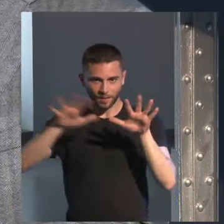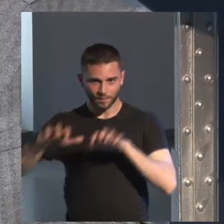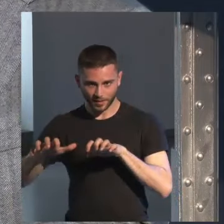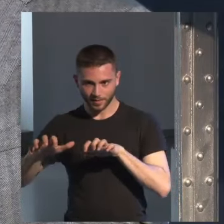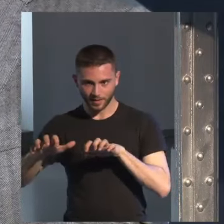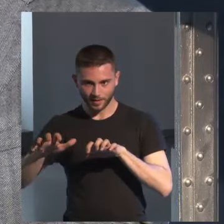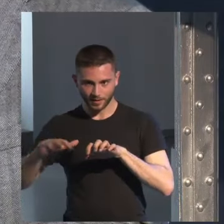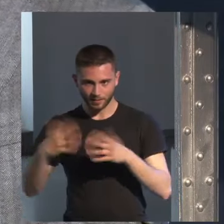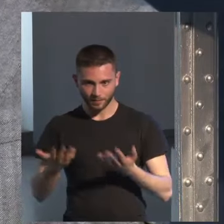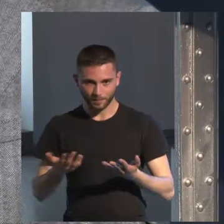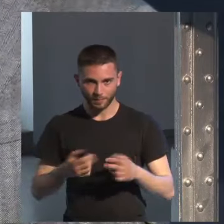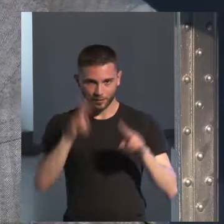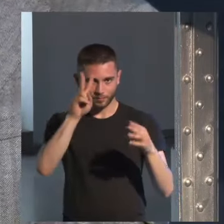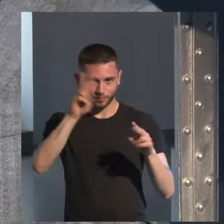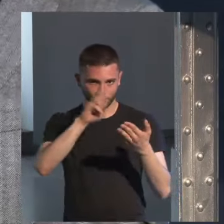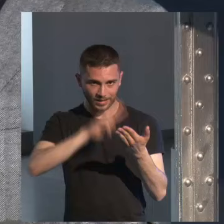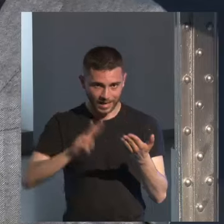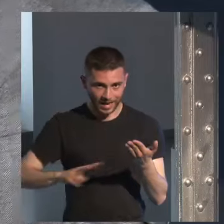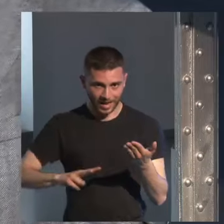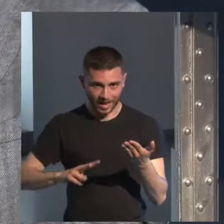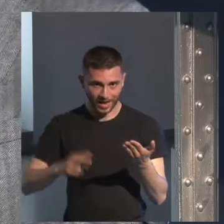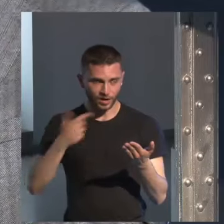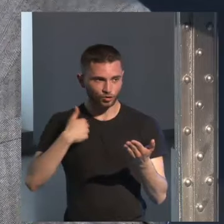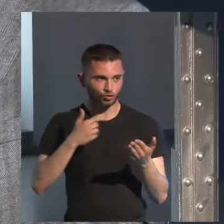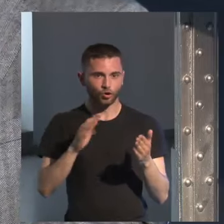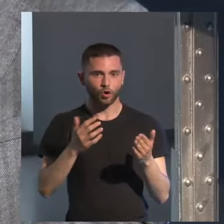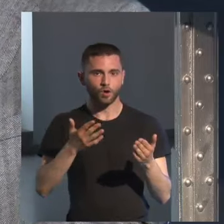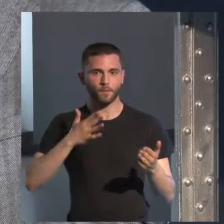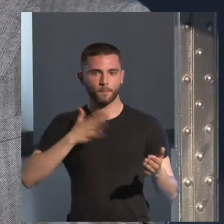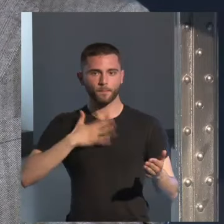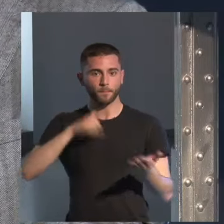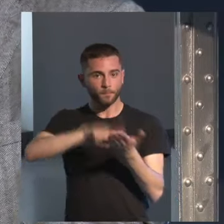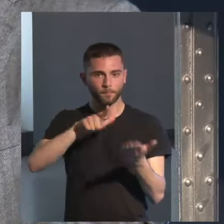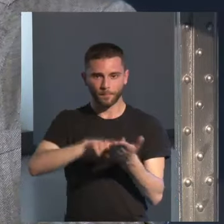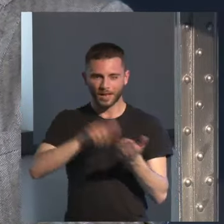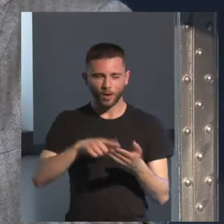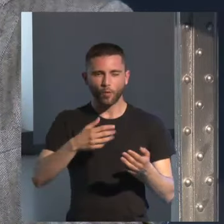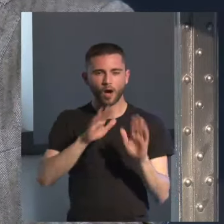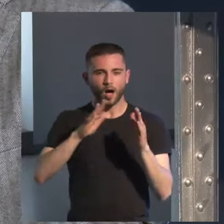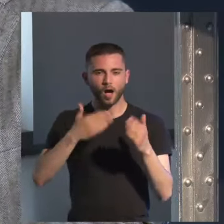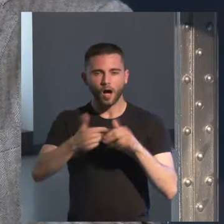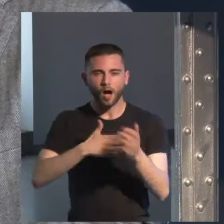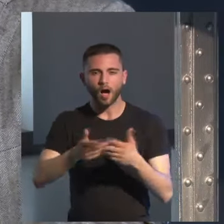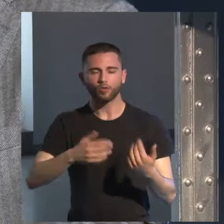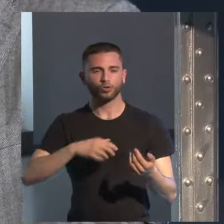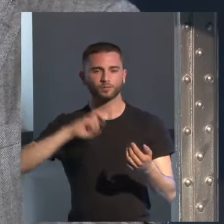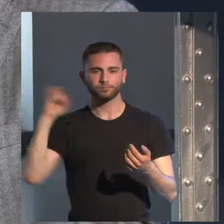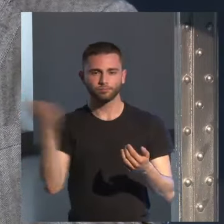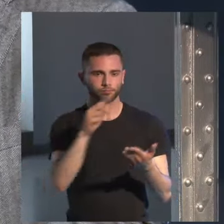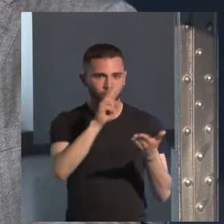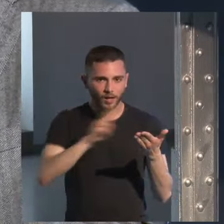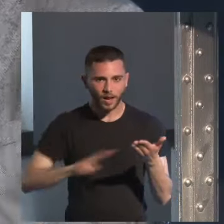que escriben bien y por eso yo leo tantos autores de mi lengua me encanta por ejemplo la novela